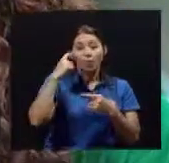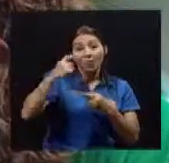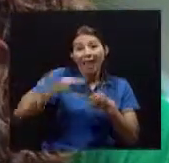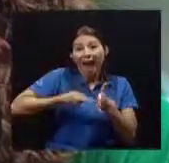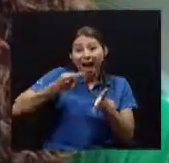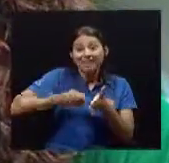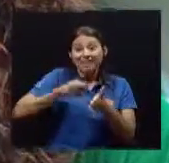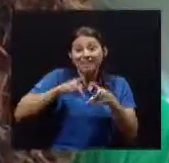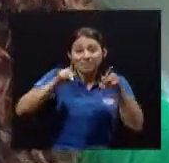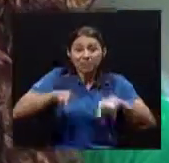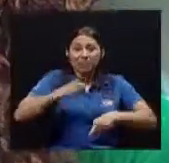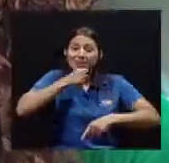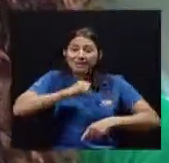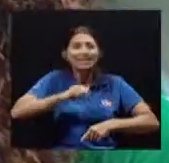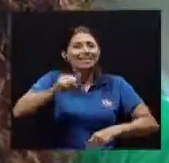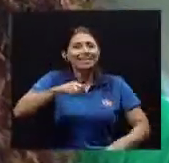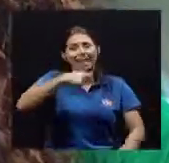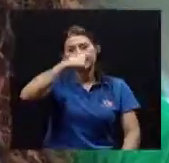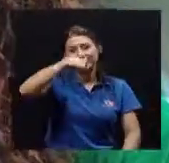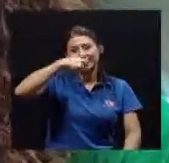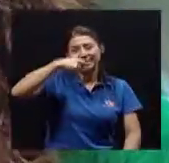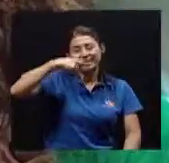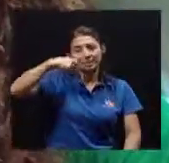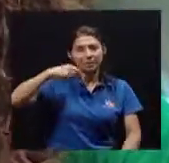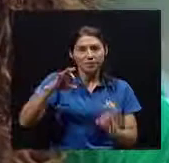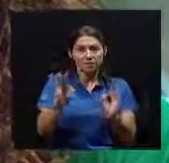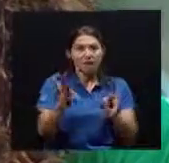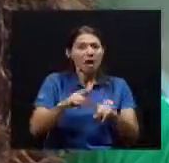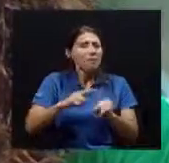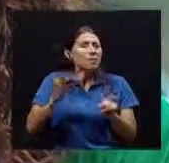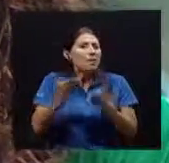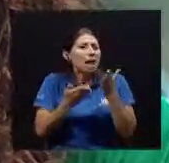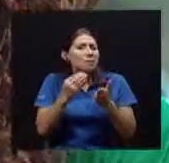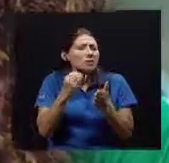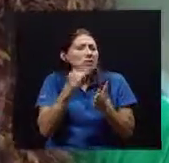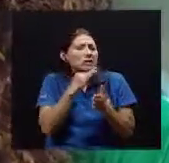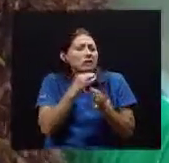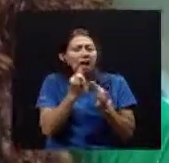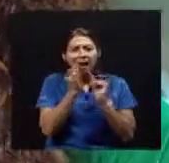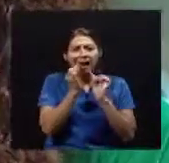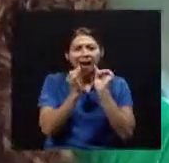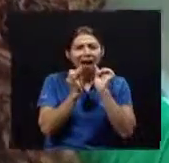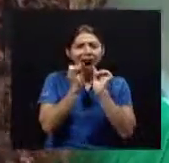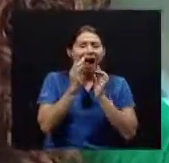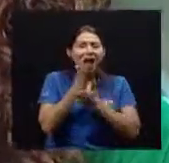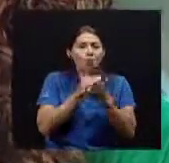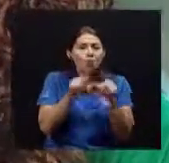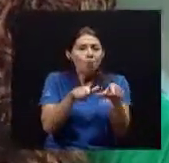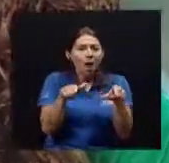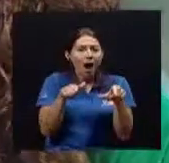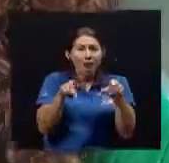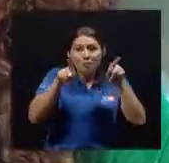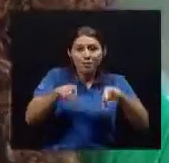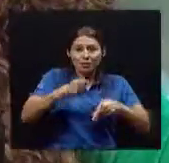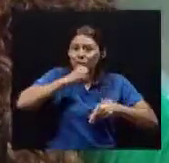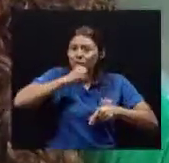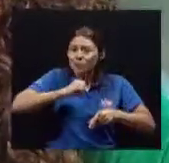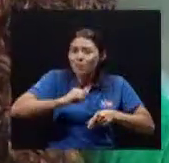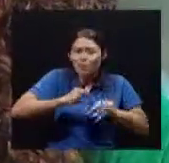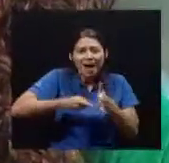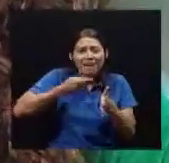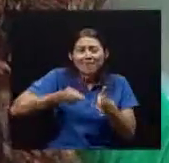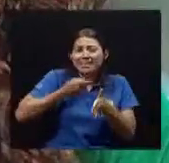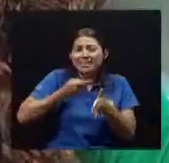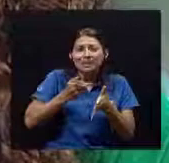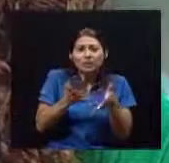Cepillando los dientes Pero algún residuo De los alimentos Queda por ahí Y produce a veces Lesiones Y el adulto mayor No